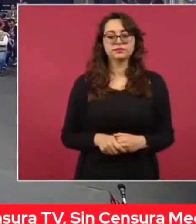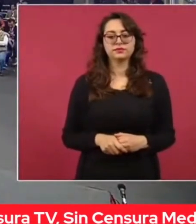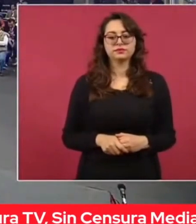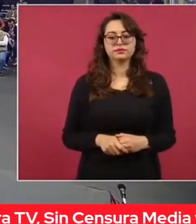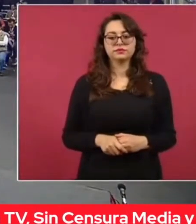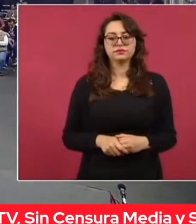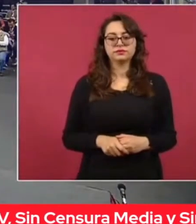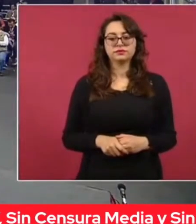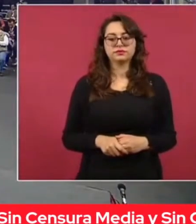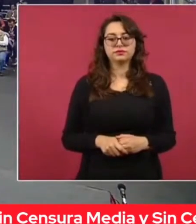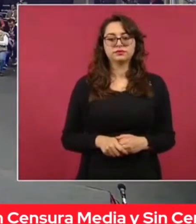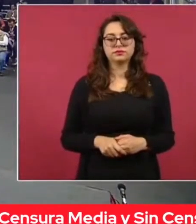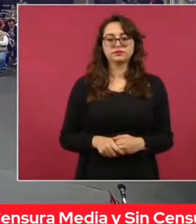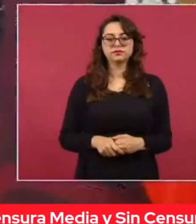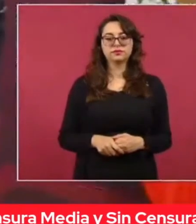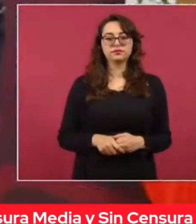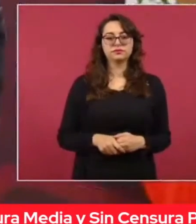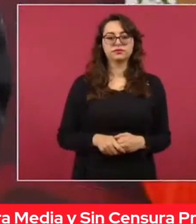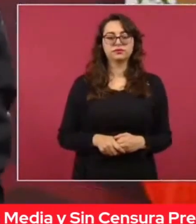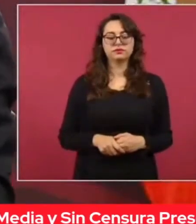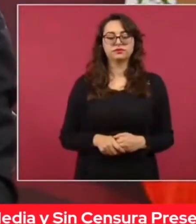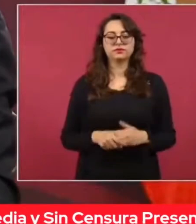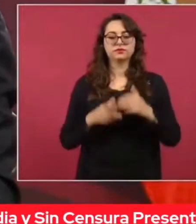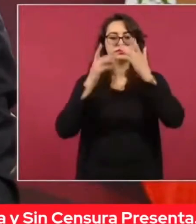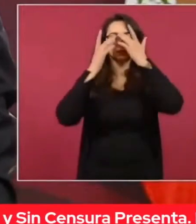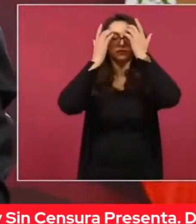la cadena esta de radio